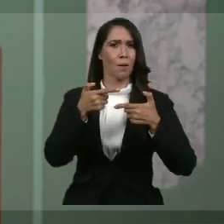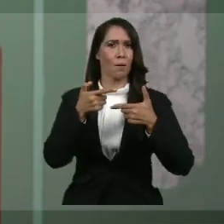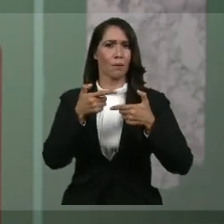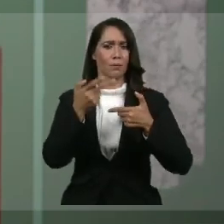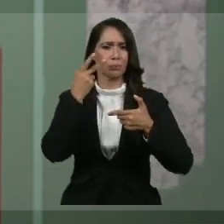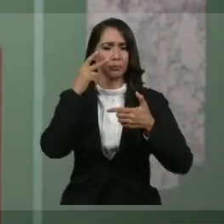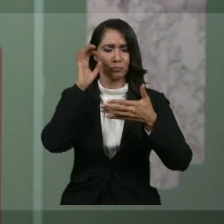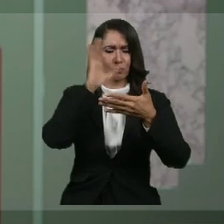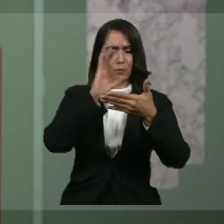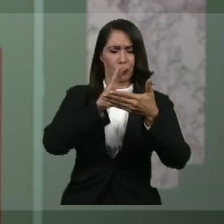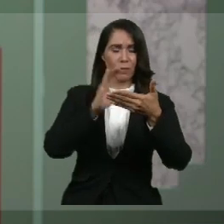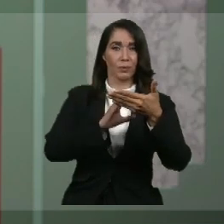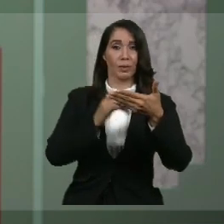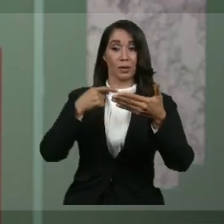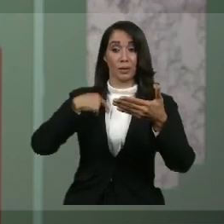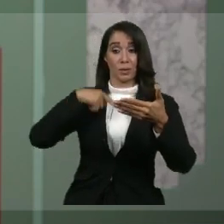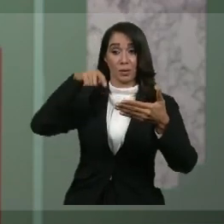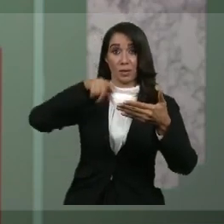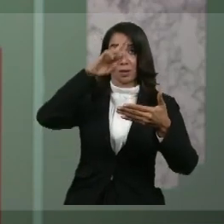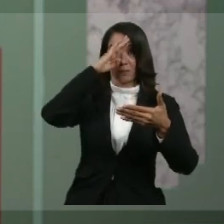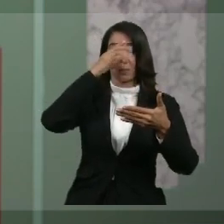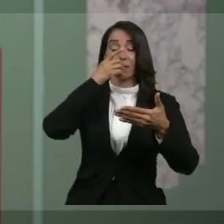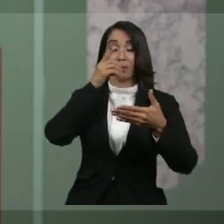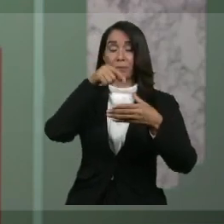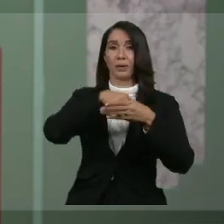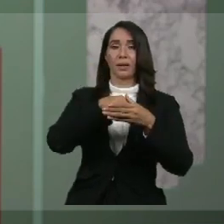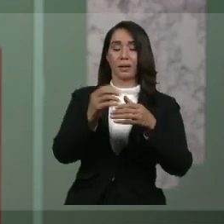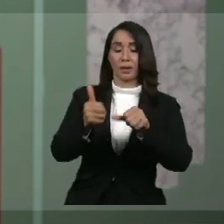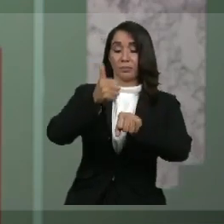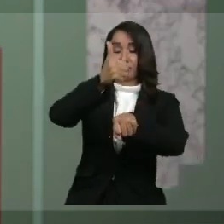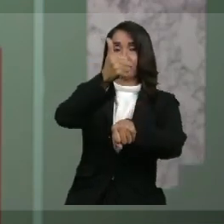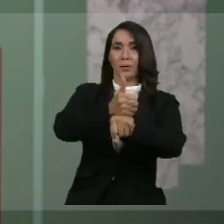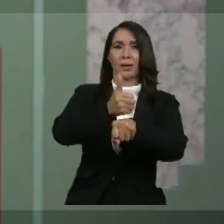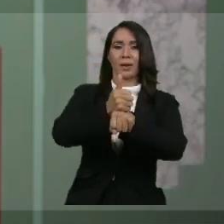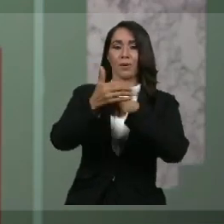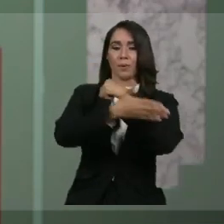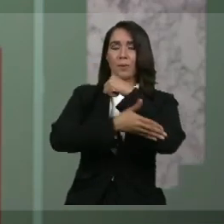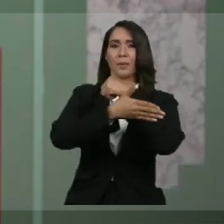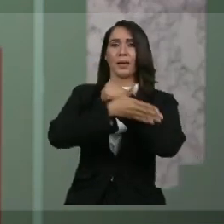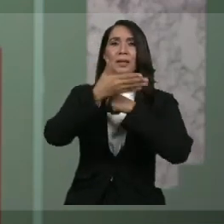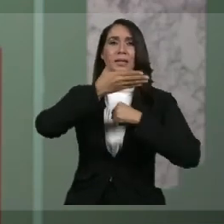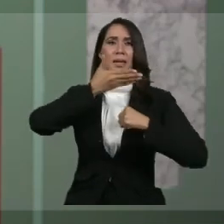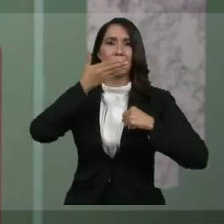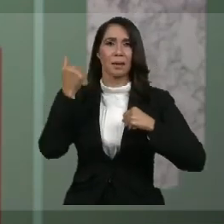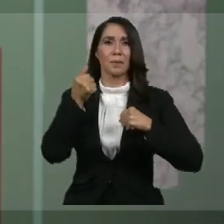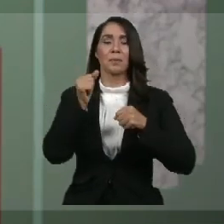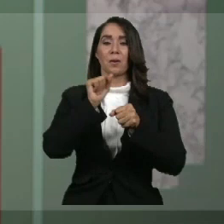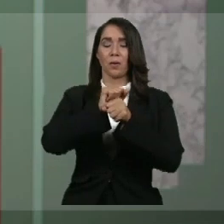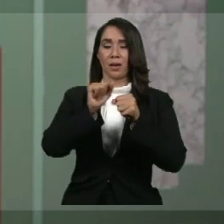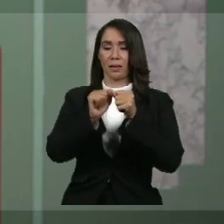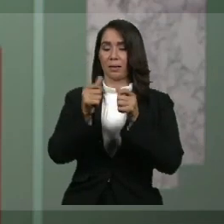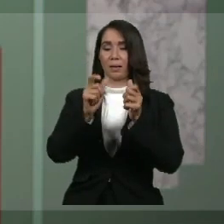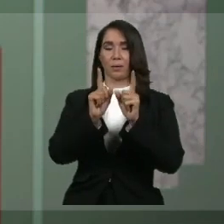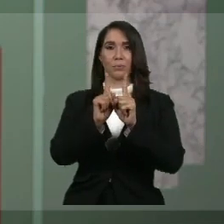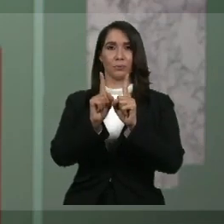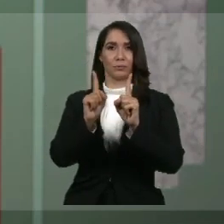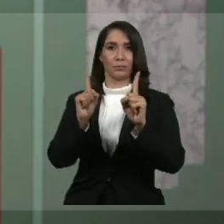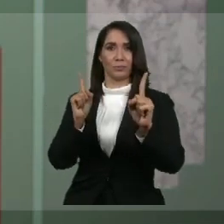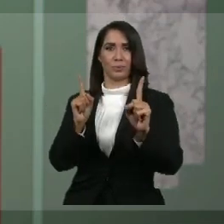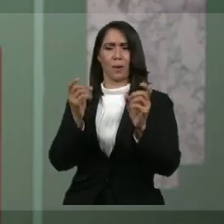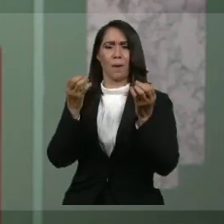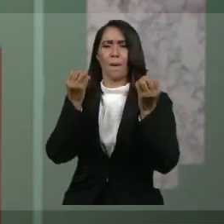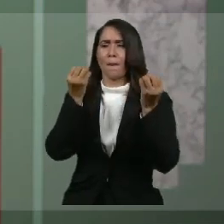estamos entre los países que mejor han cumplido con las medidas de aislamiento social del mundo. Millones de